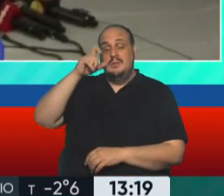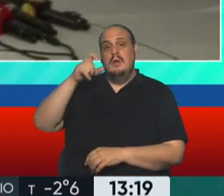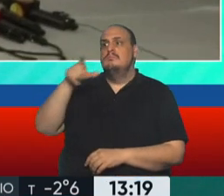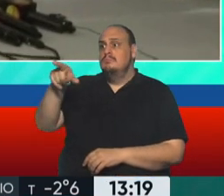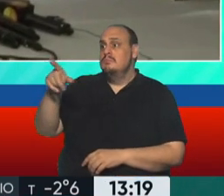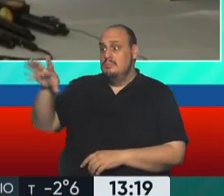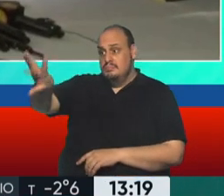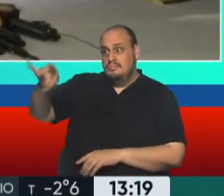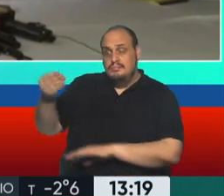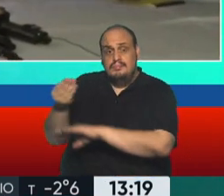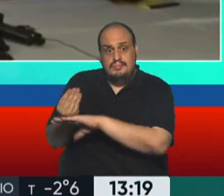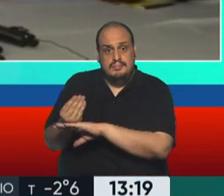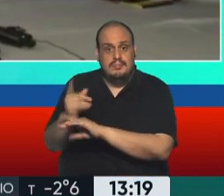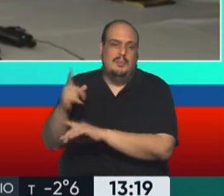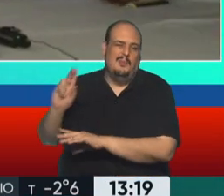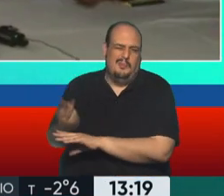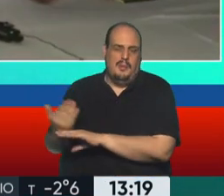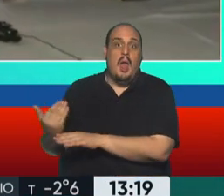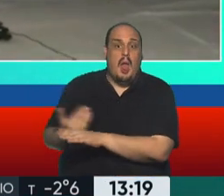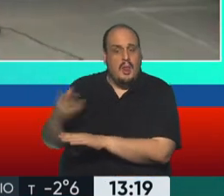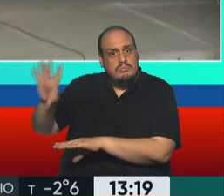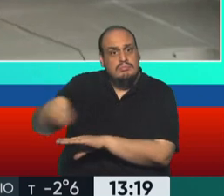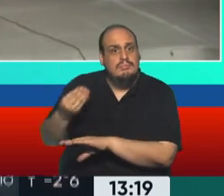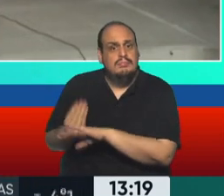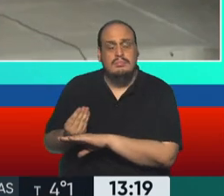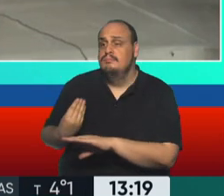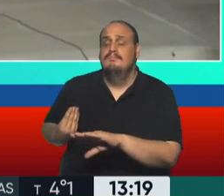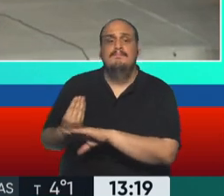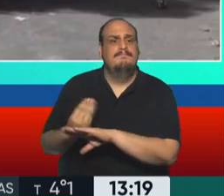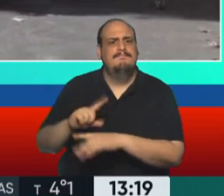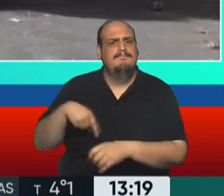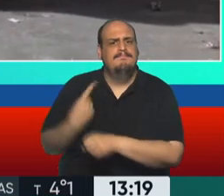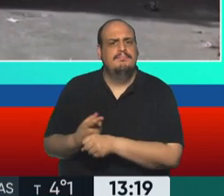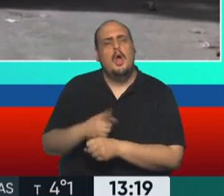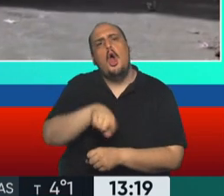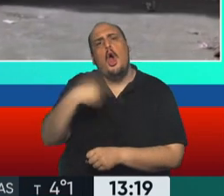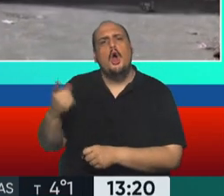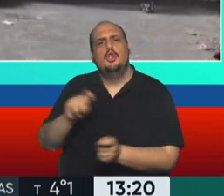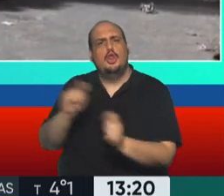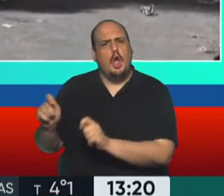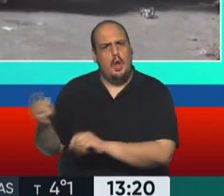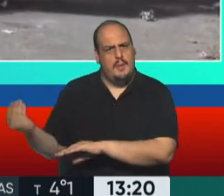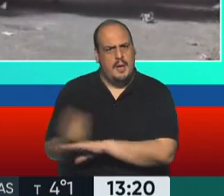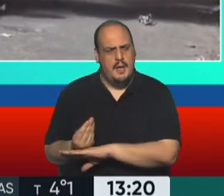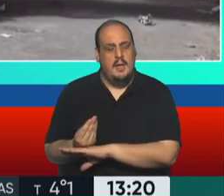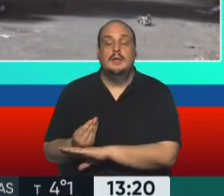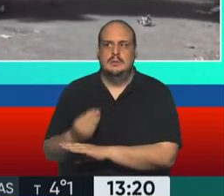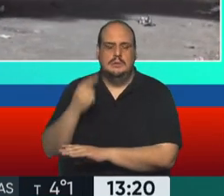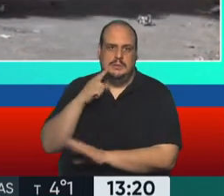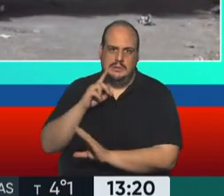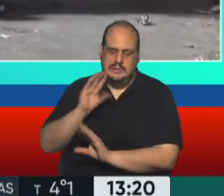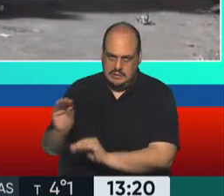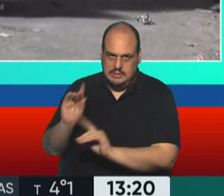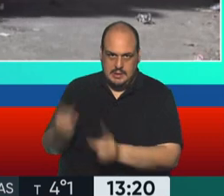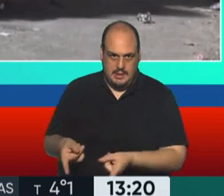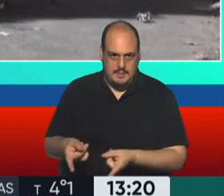ese cargo antes de su muerte, que finalmente no pudo asumir. Después asume otro en su lugar, muy cuestionado también, porque